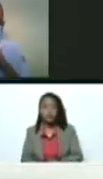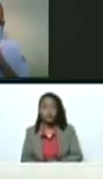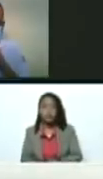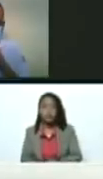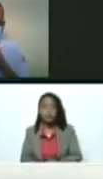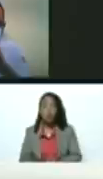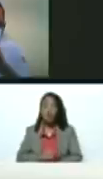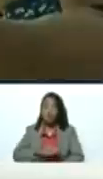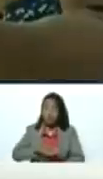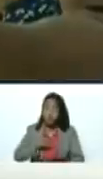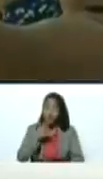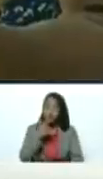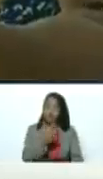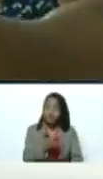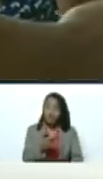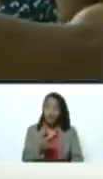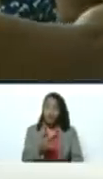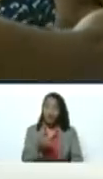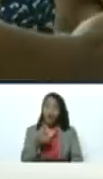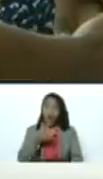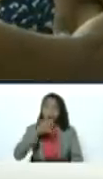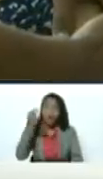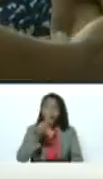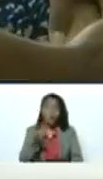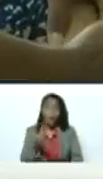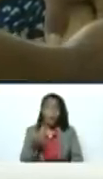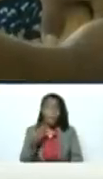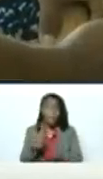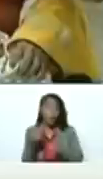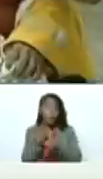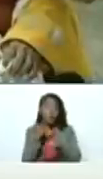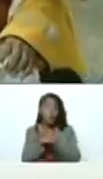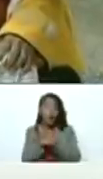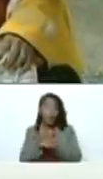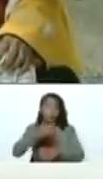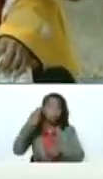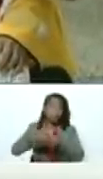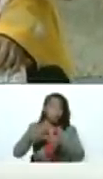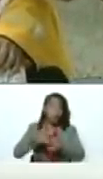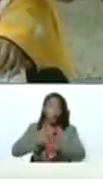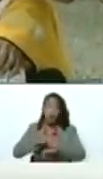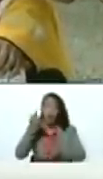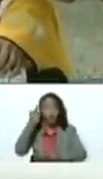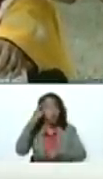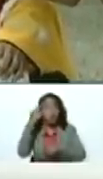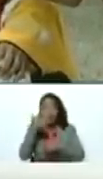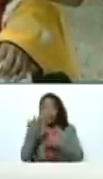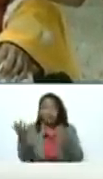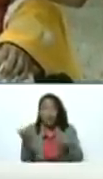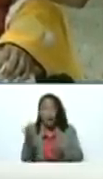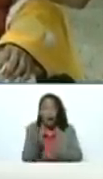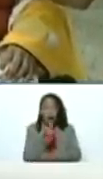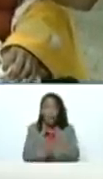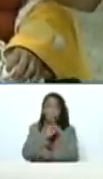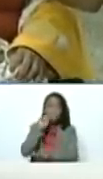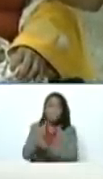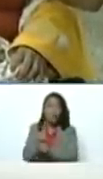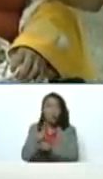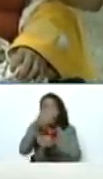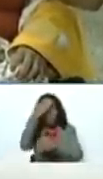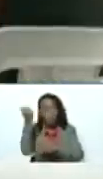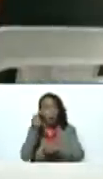Pudiéramos decir, es una realidad, pero es una amenaza también. Porque no sabemos, ante el abandono y el olvido